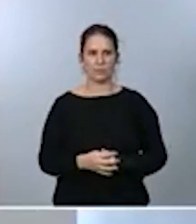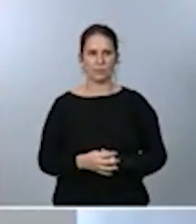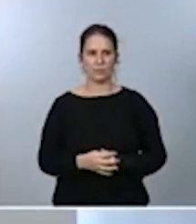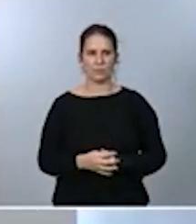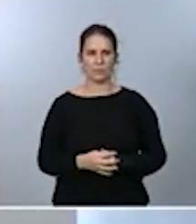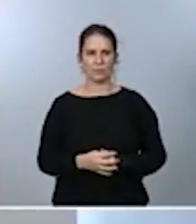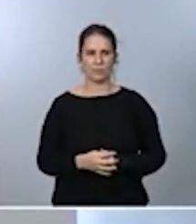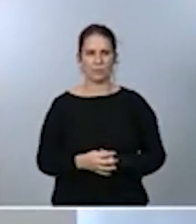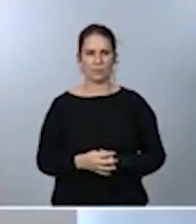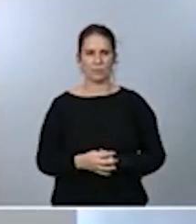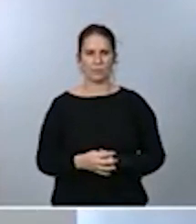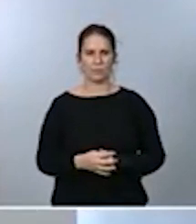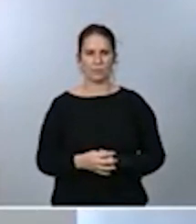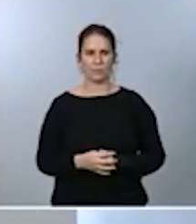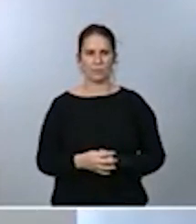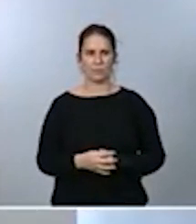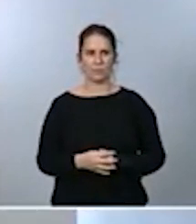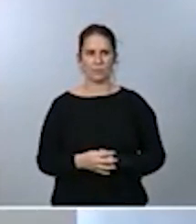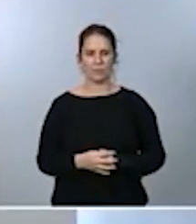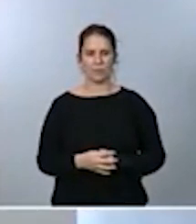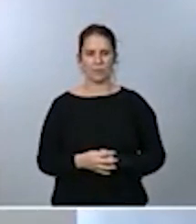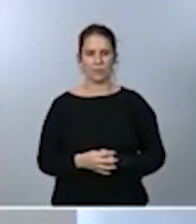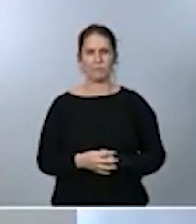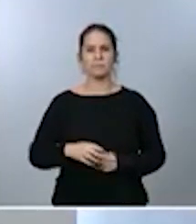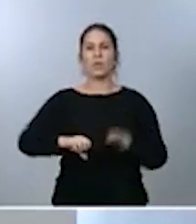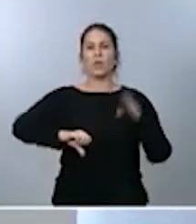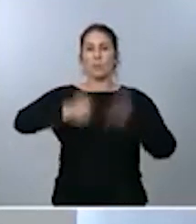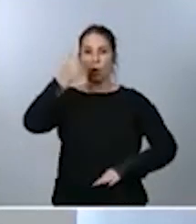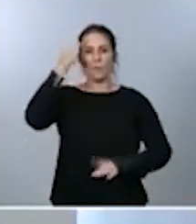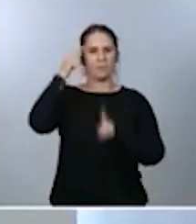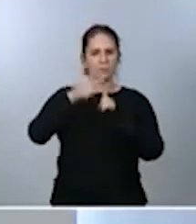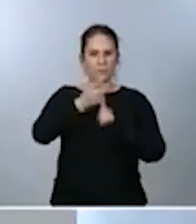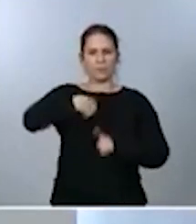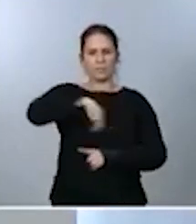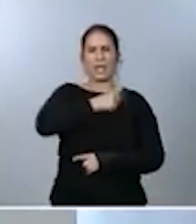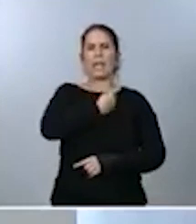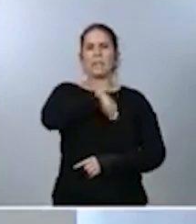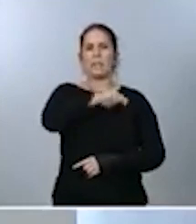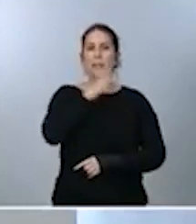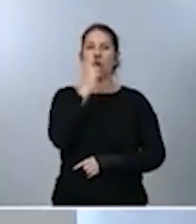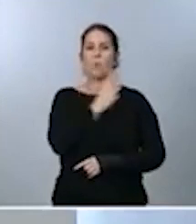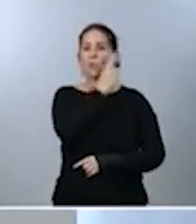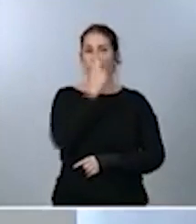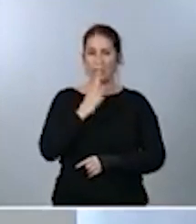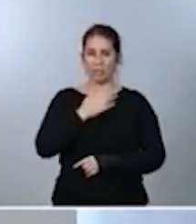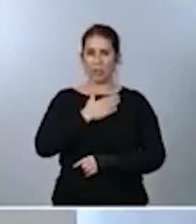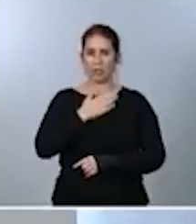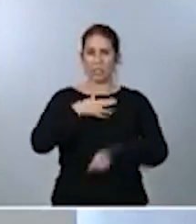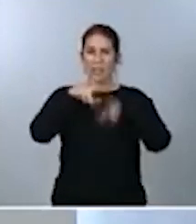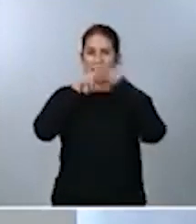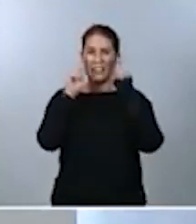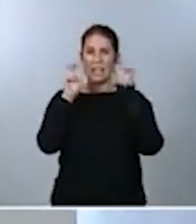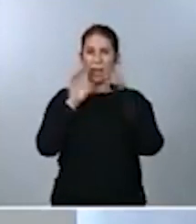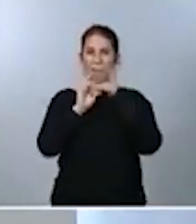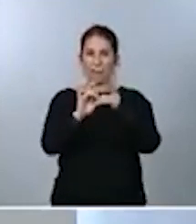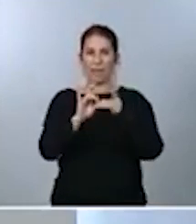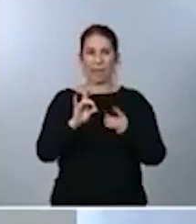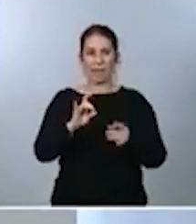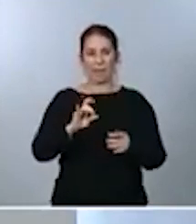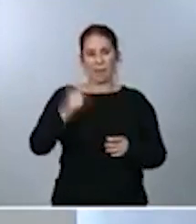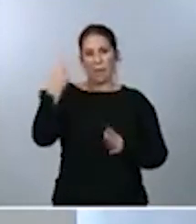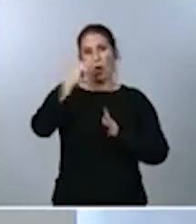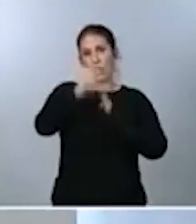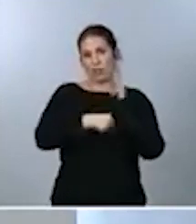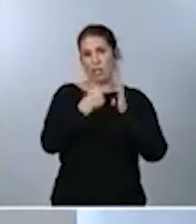dé cuenta y asuma los compromisos que ha adquirido relativos al primero de los contratos que firmó la Comisión